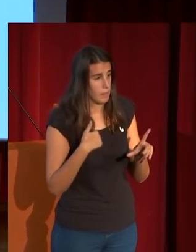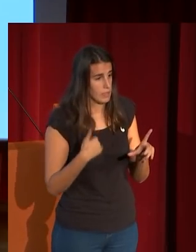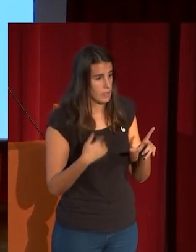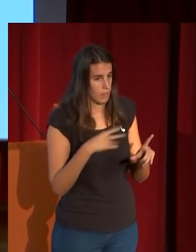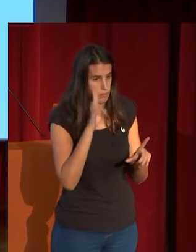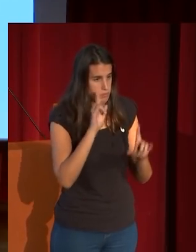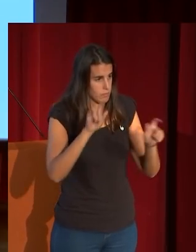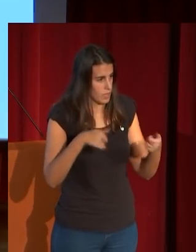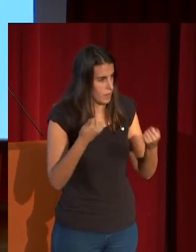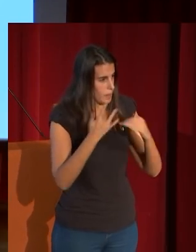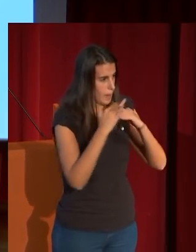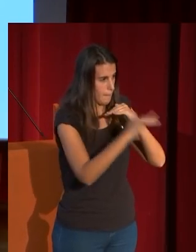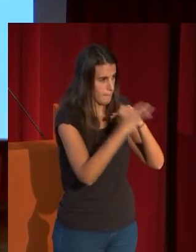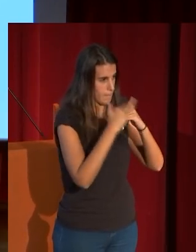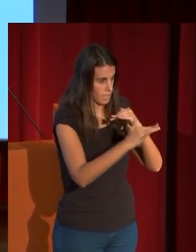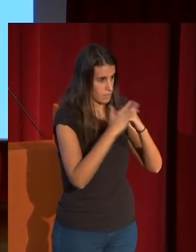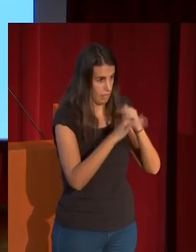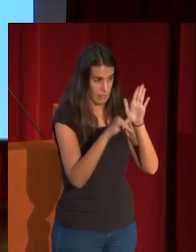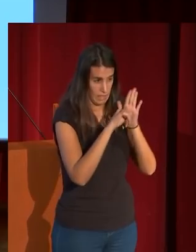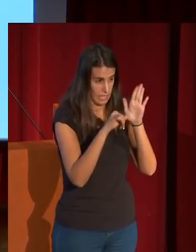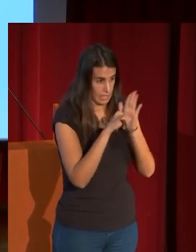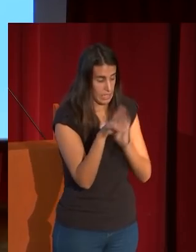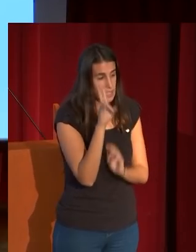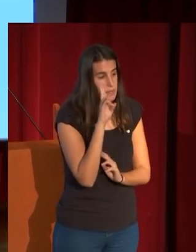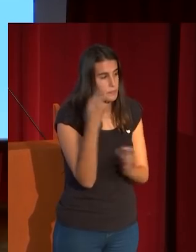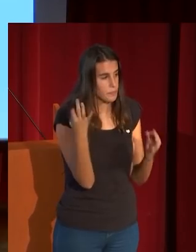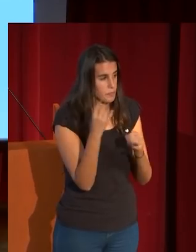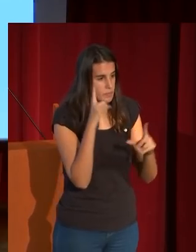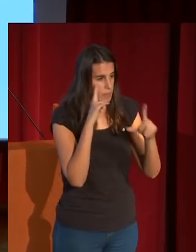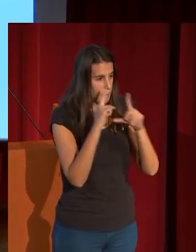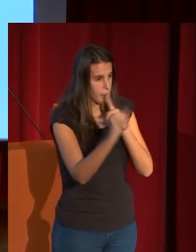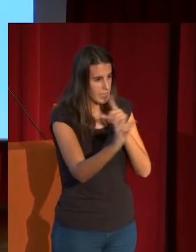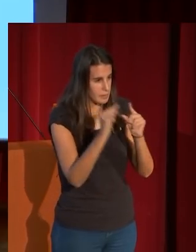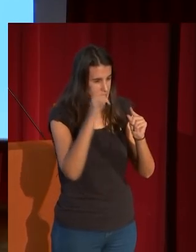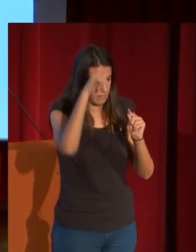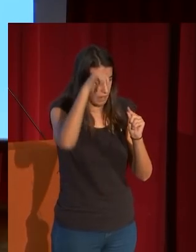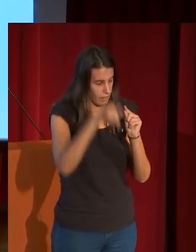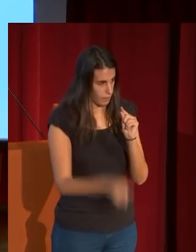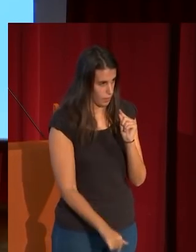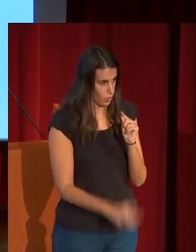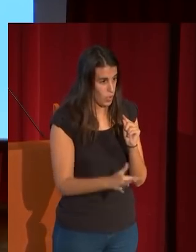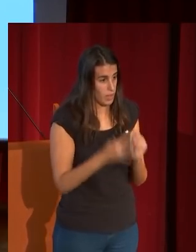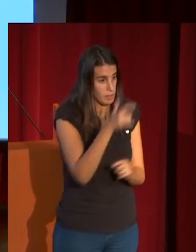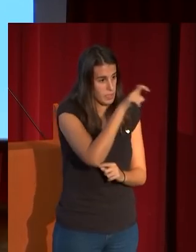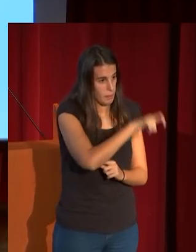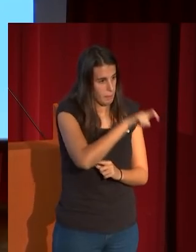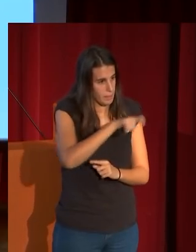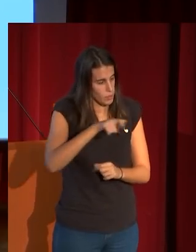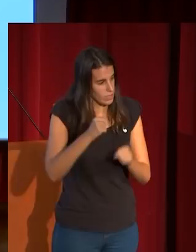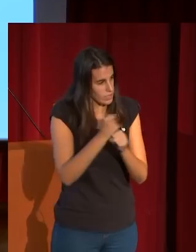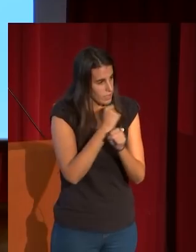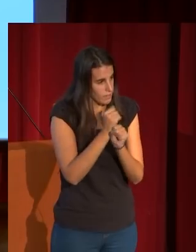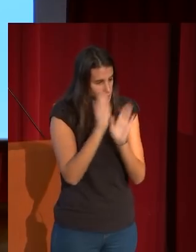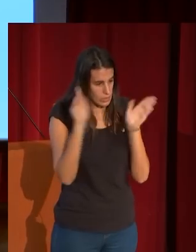alquirado al lado del mar Vilarata donde se ve nuevamente la perspectiva acelerada hacia abajo los personajes trabajando